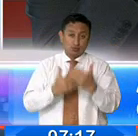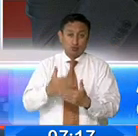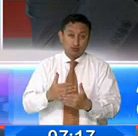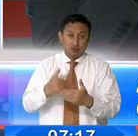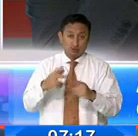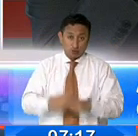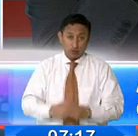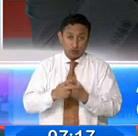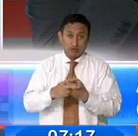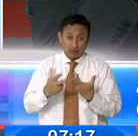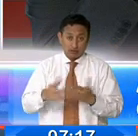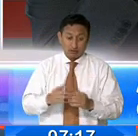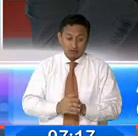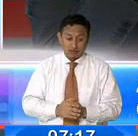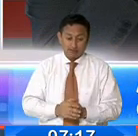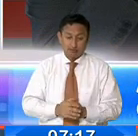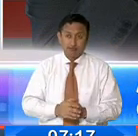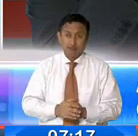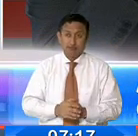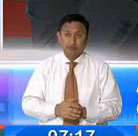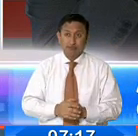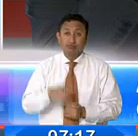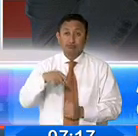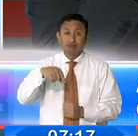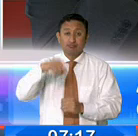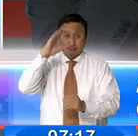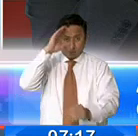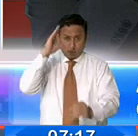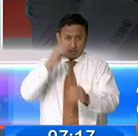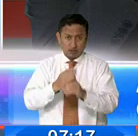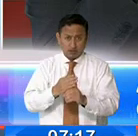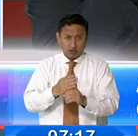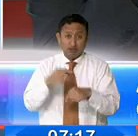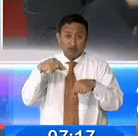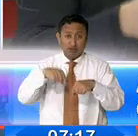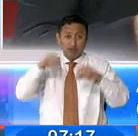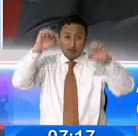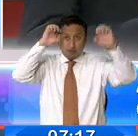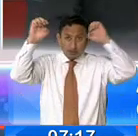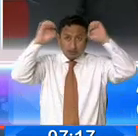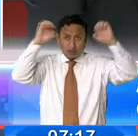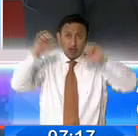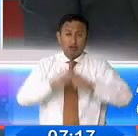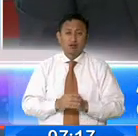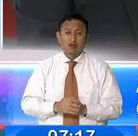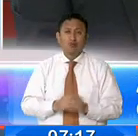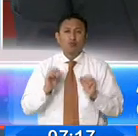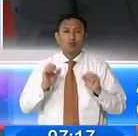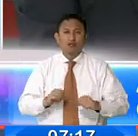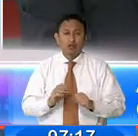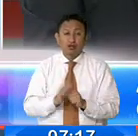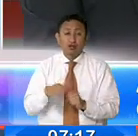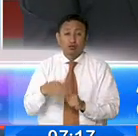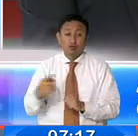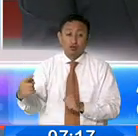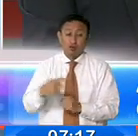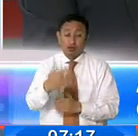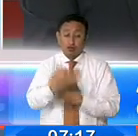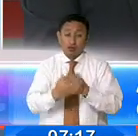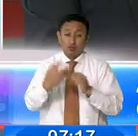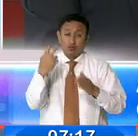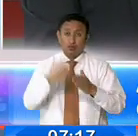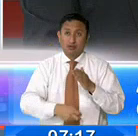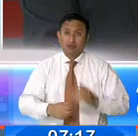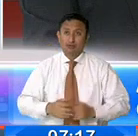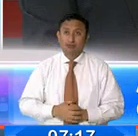iniciado y de hecho es el objetivo también de esta estrategia el poder tomar acción judicial frente a